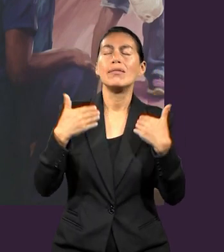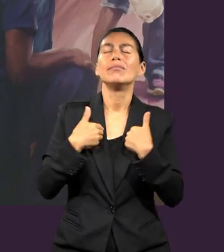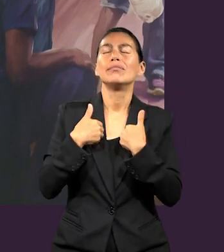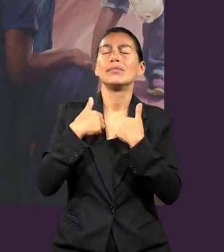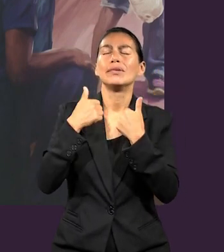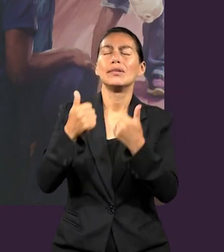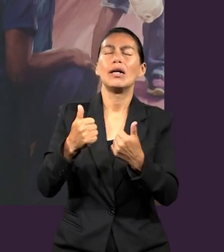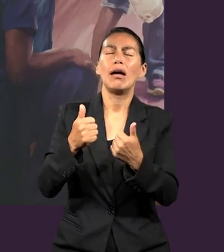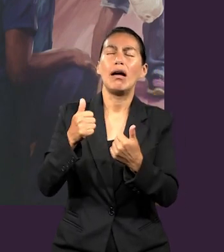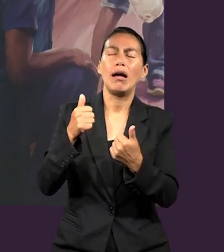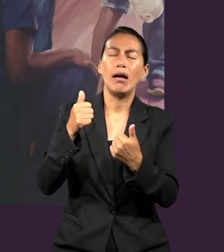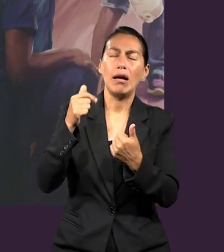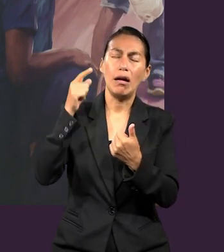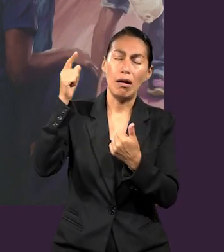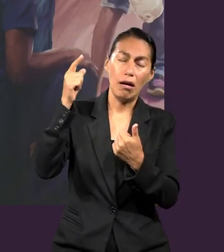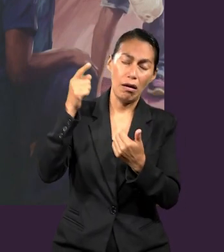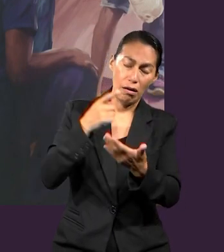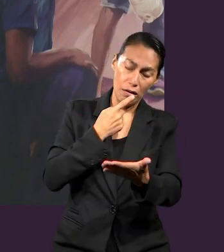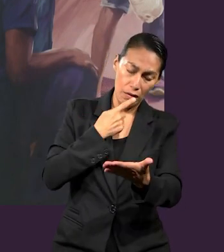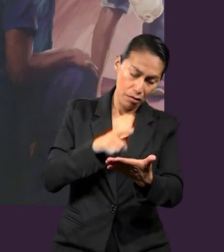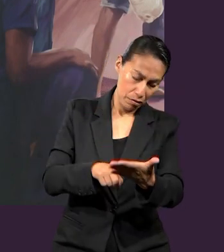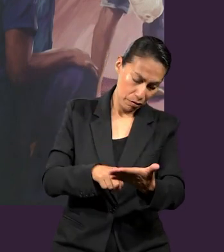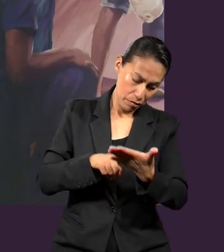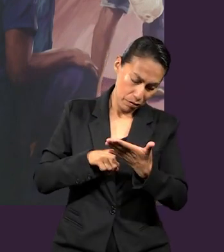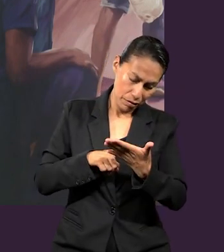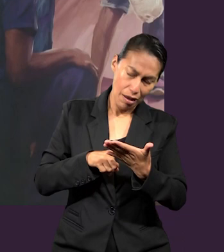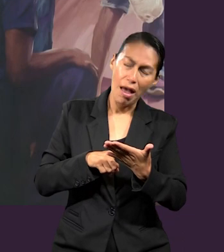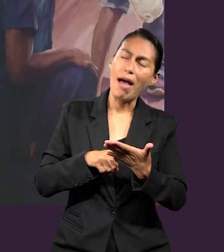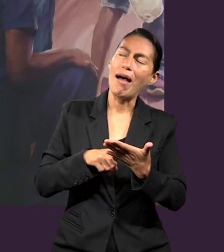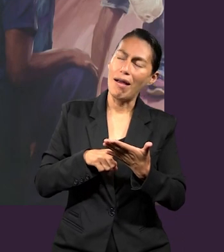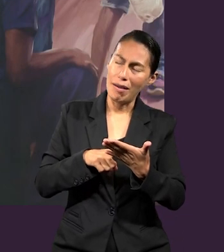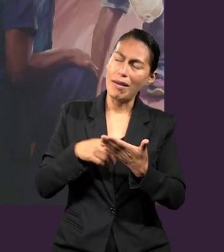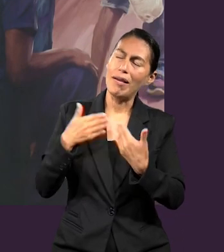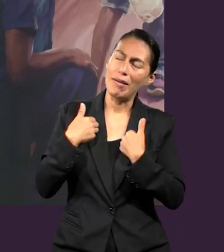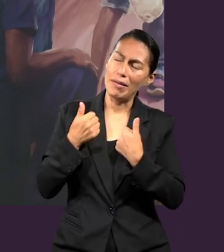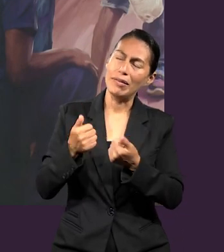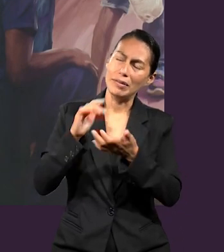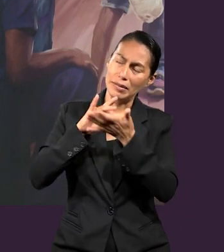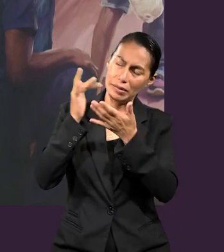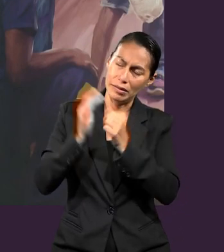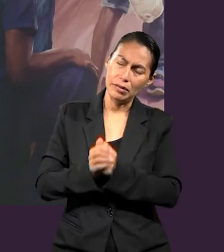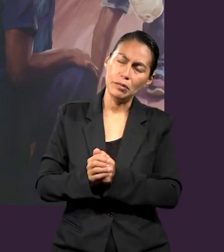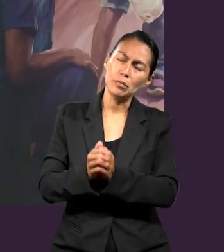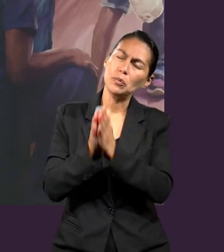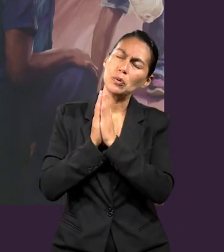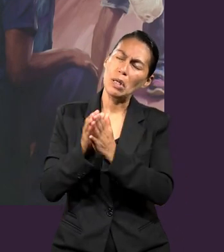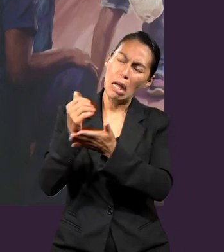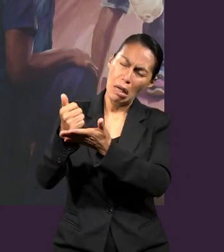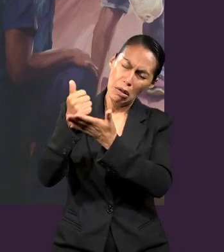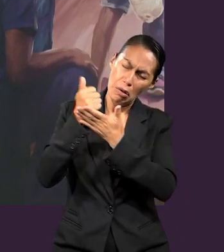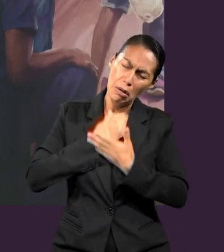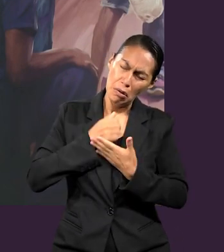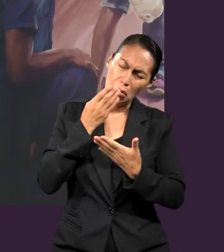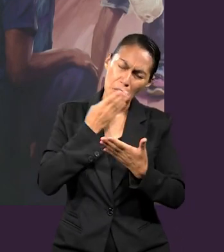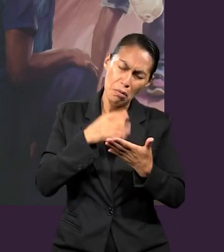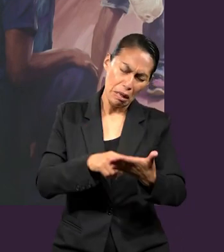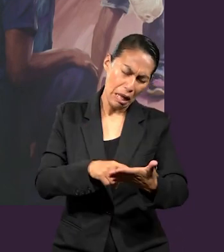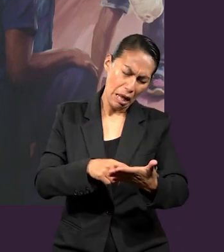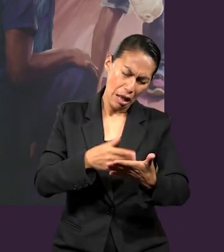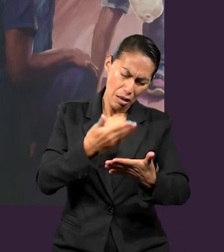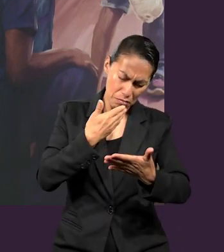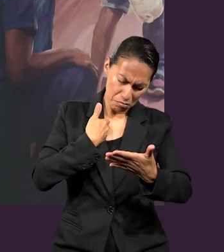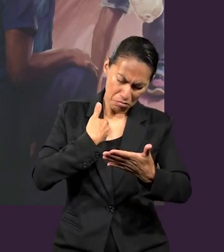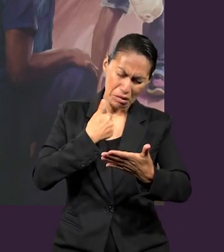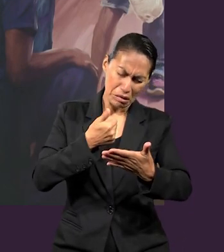escuchar tu voz aquí, Señor. Te pedimos que nos acompañes, te pedimos que nos ayudes a interpretar tu palabra